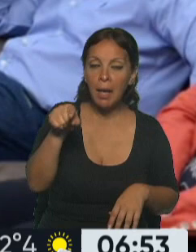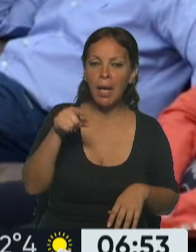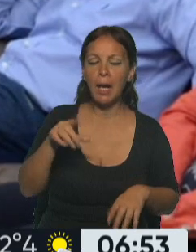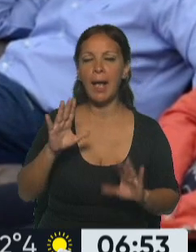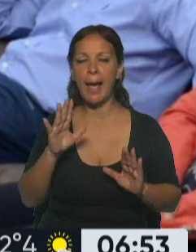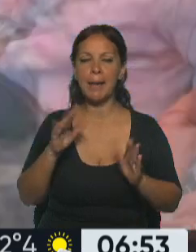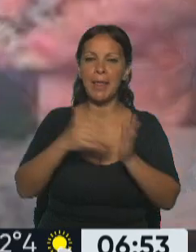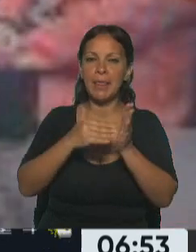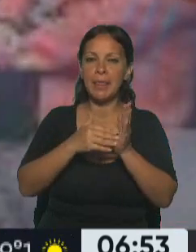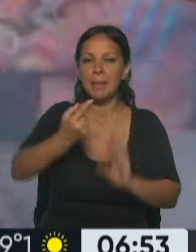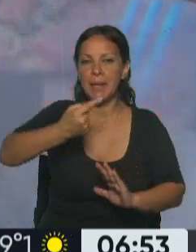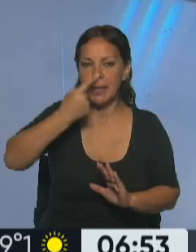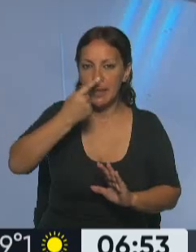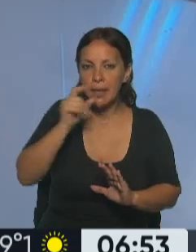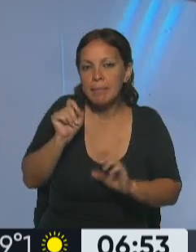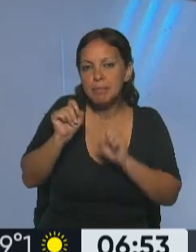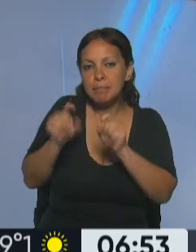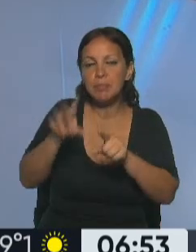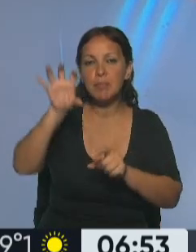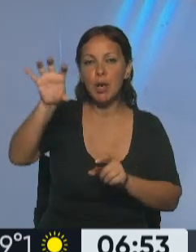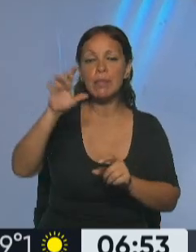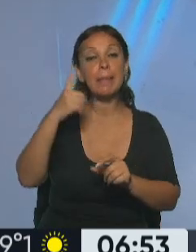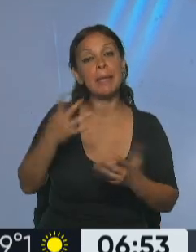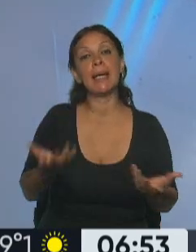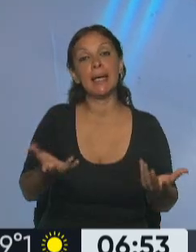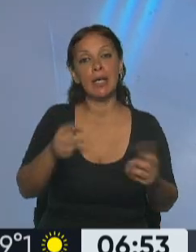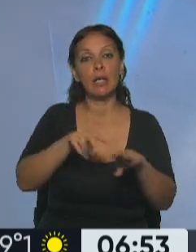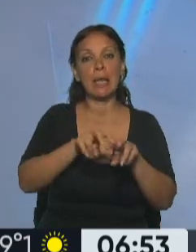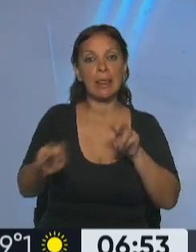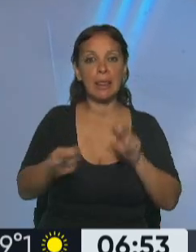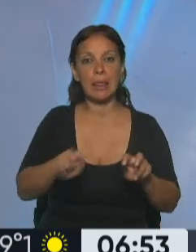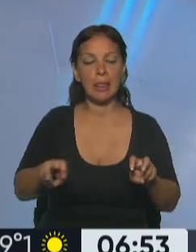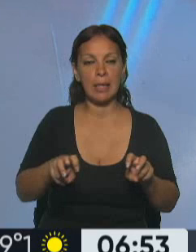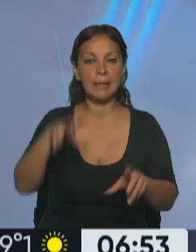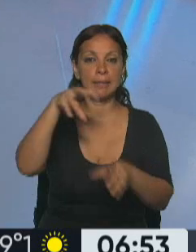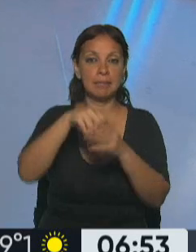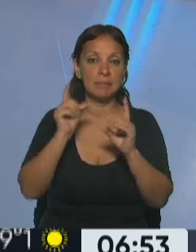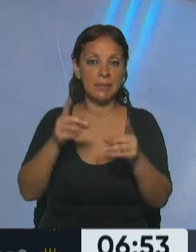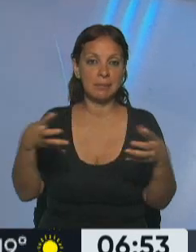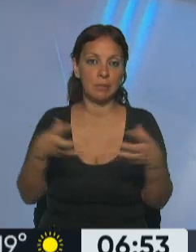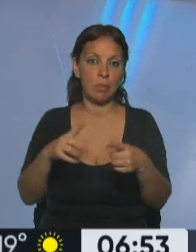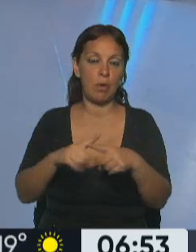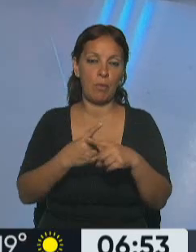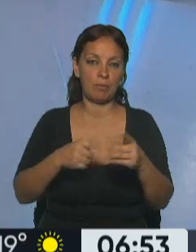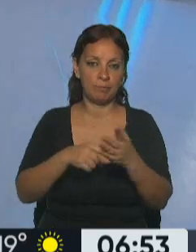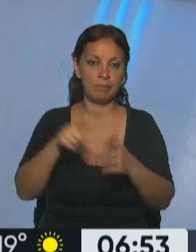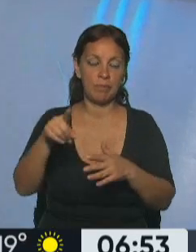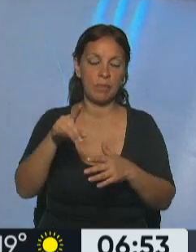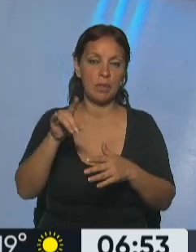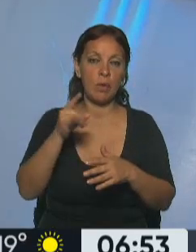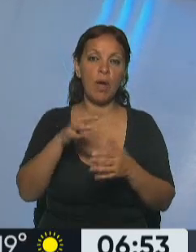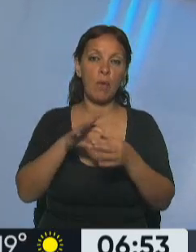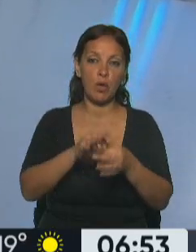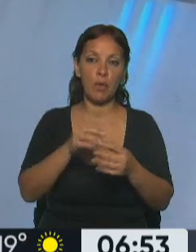intereses económicos de la provincia, pero ha sido una ruptura dentro del principal bloque opositor